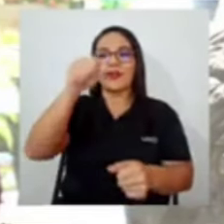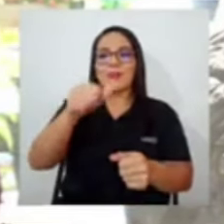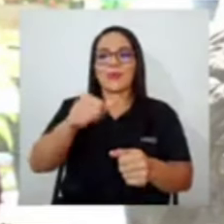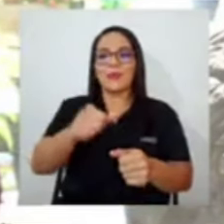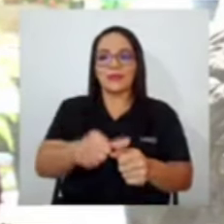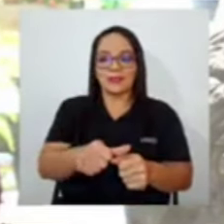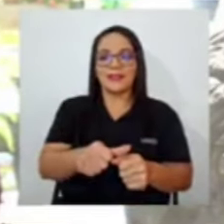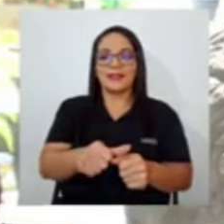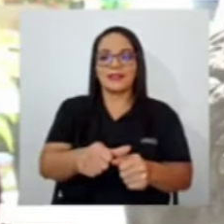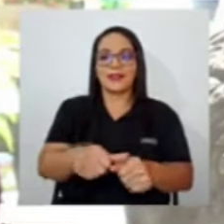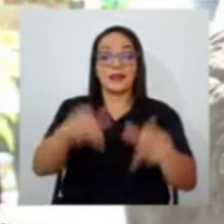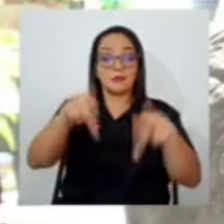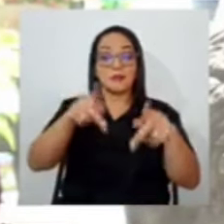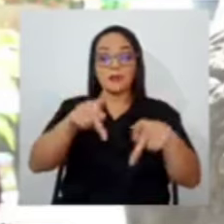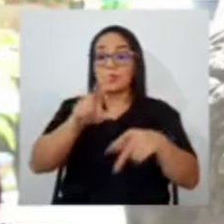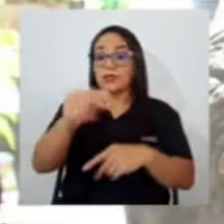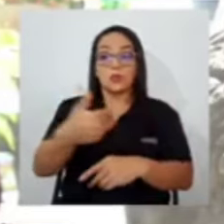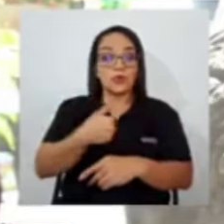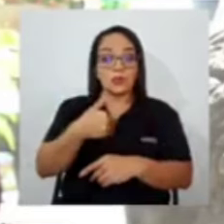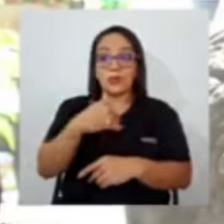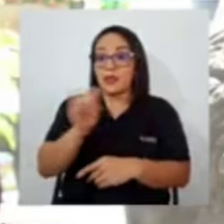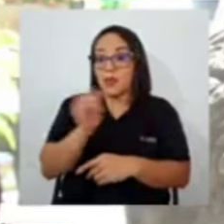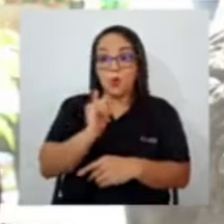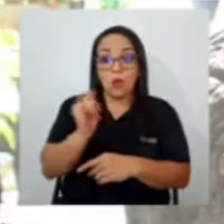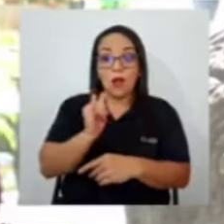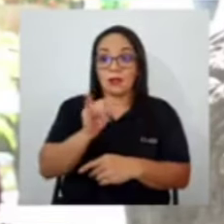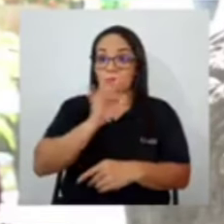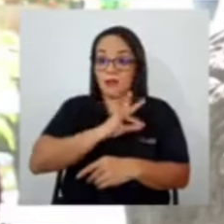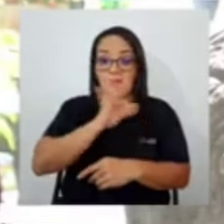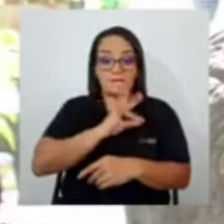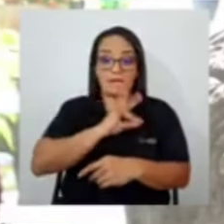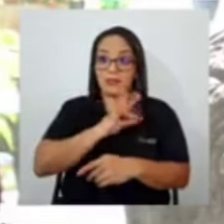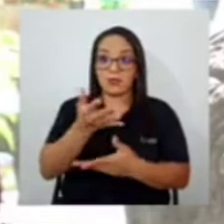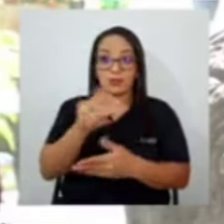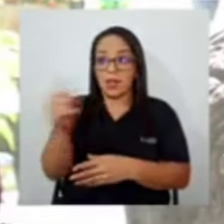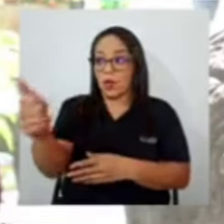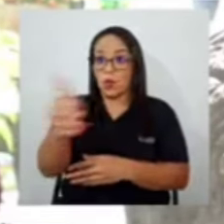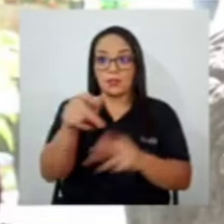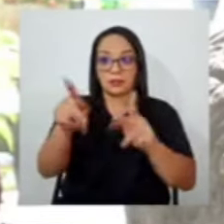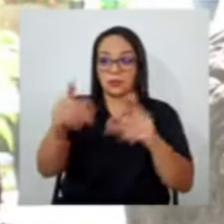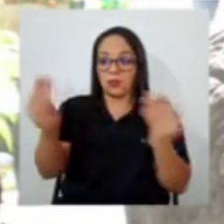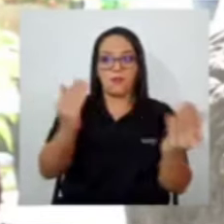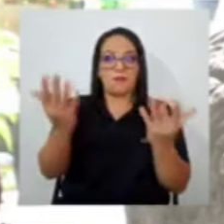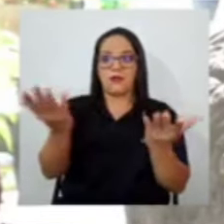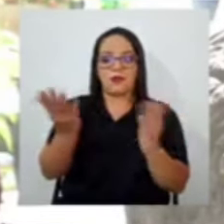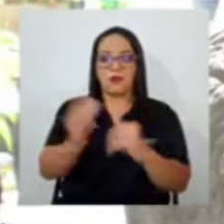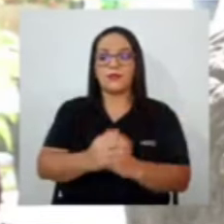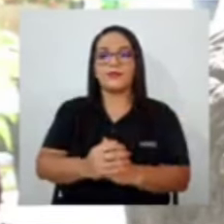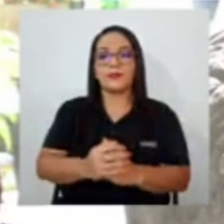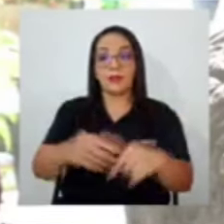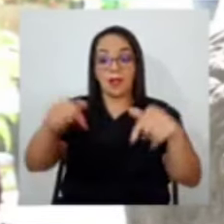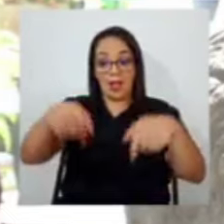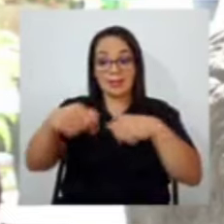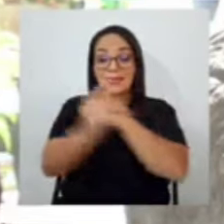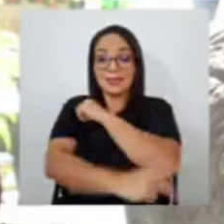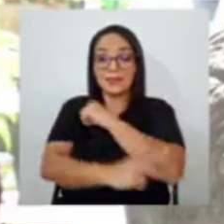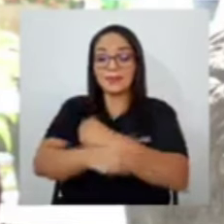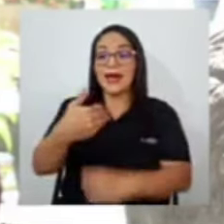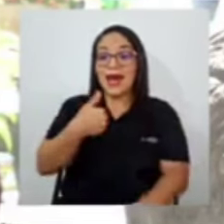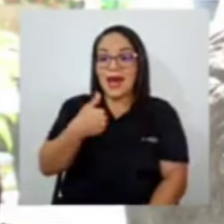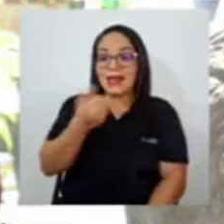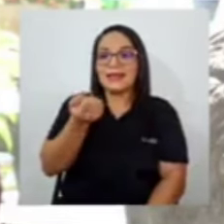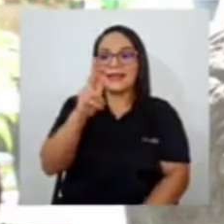no tienen las mismas posibilidades que la mayoría. Y parece increíble, pero en este país hay 13 mil